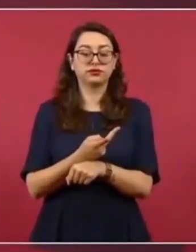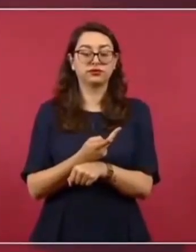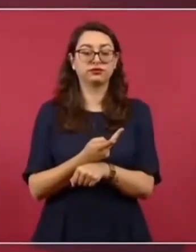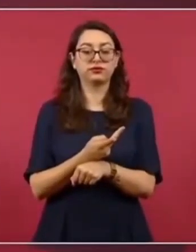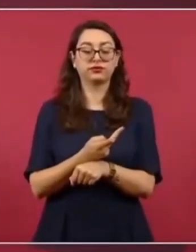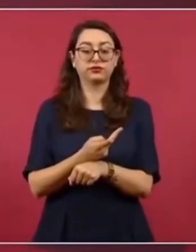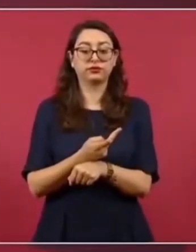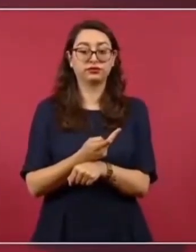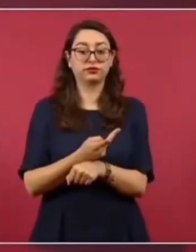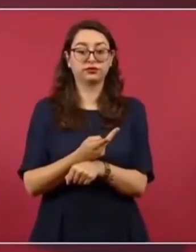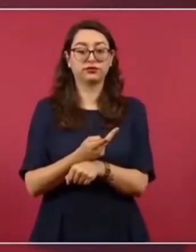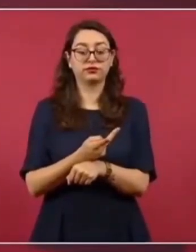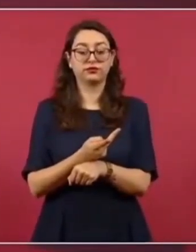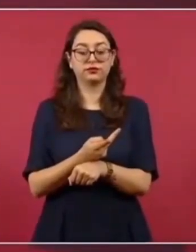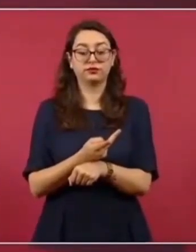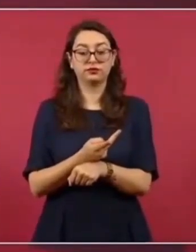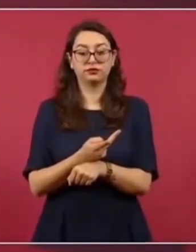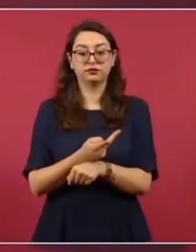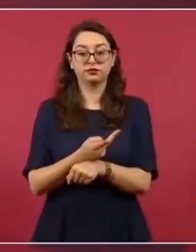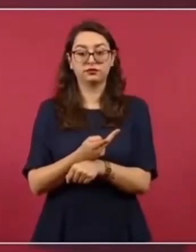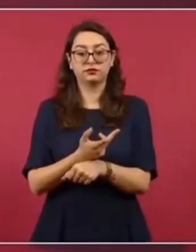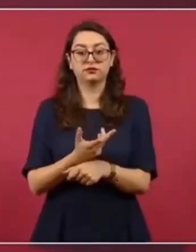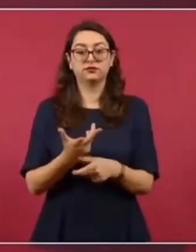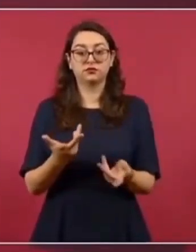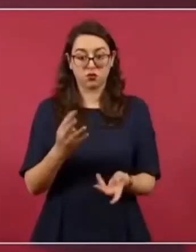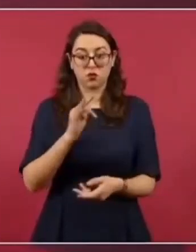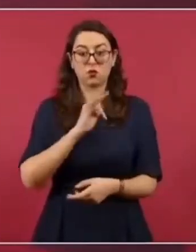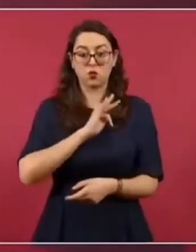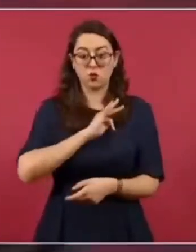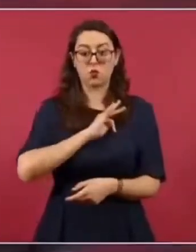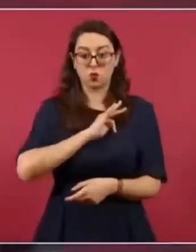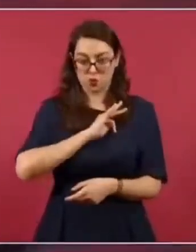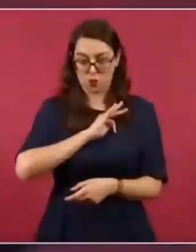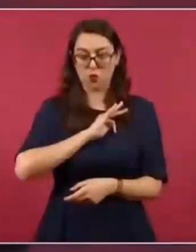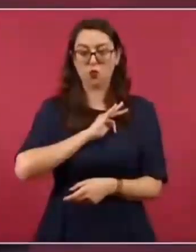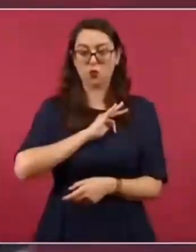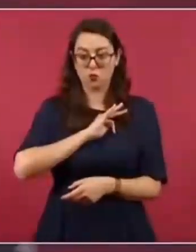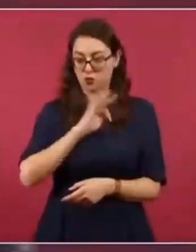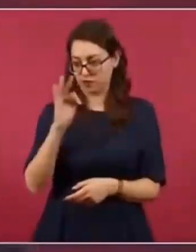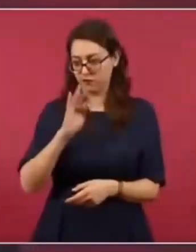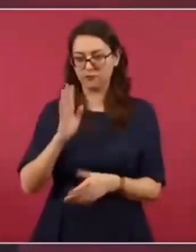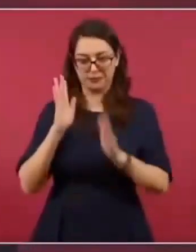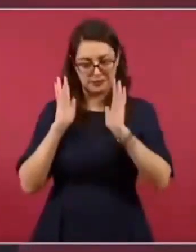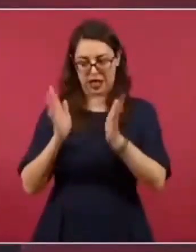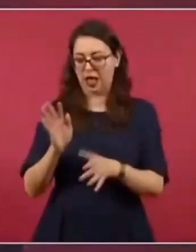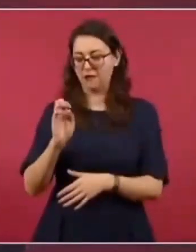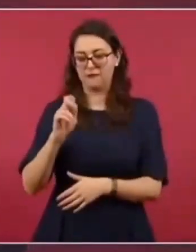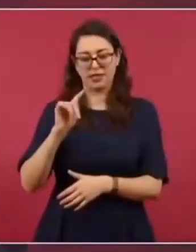el supuesto, además lo deseamos, de que ya no tengan fentanilo.